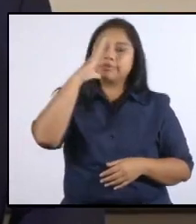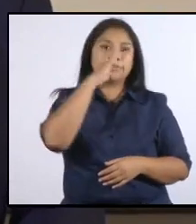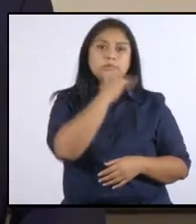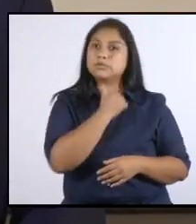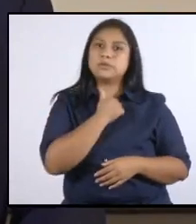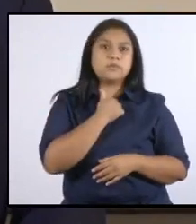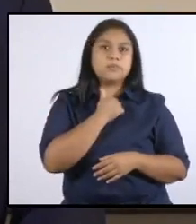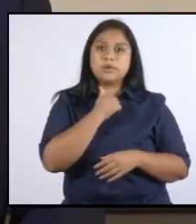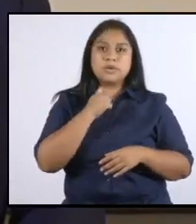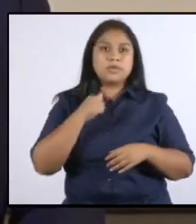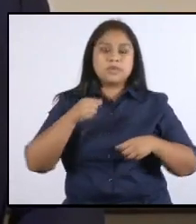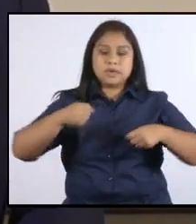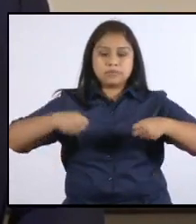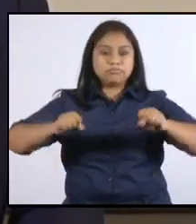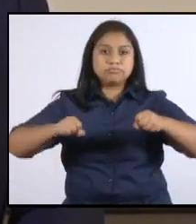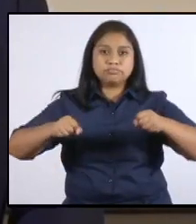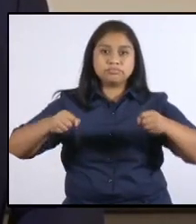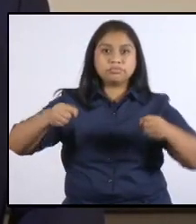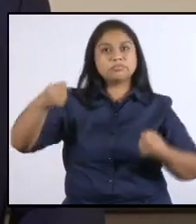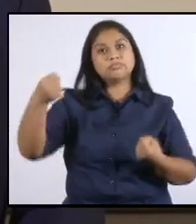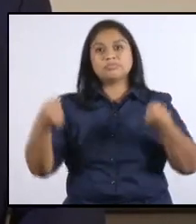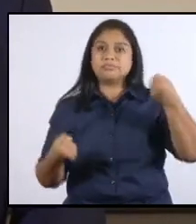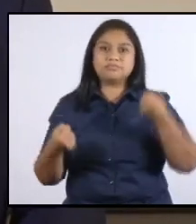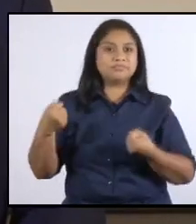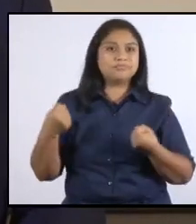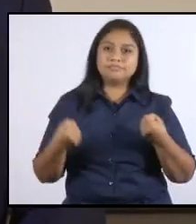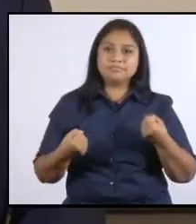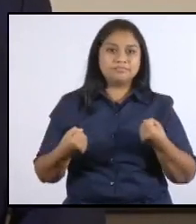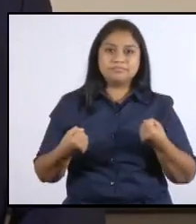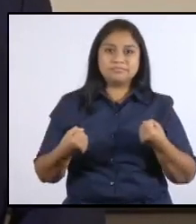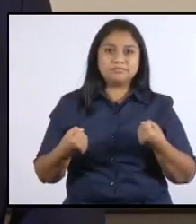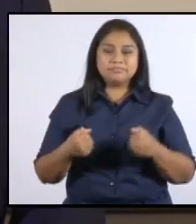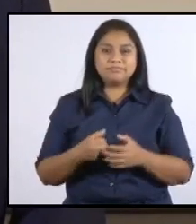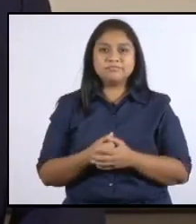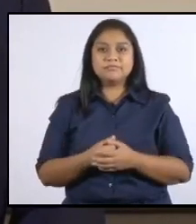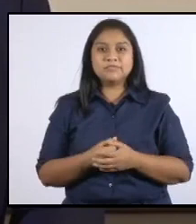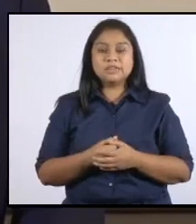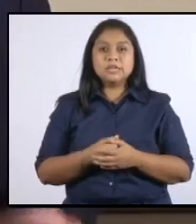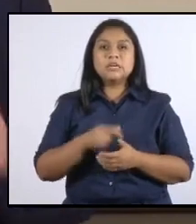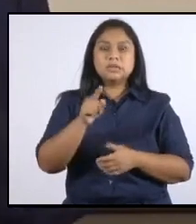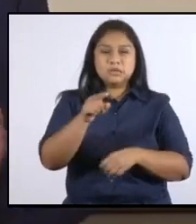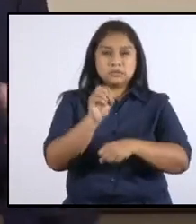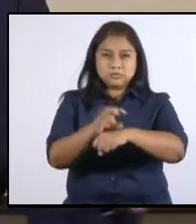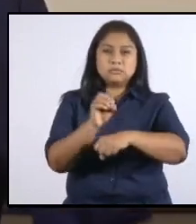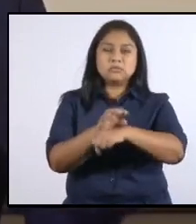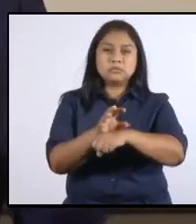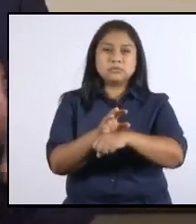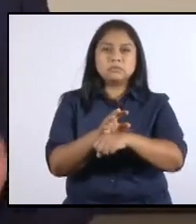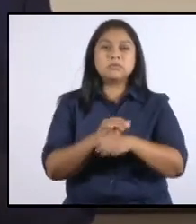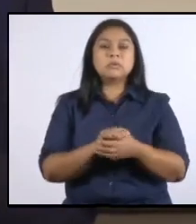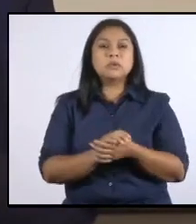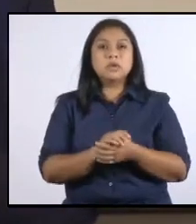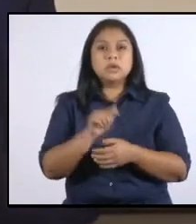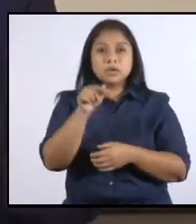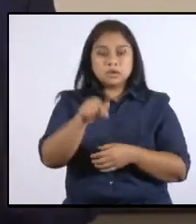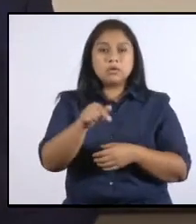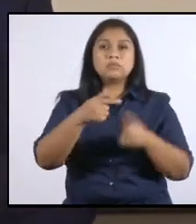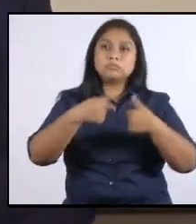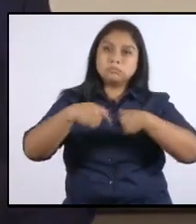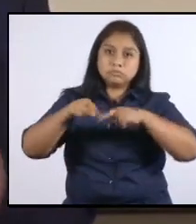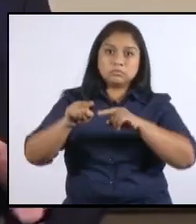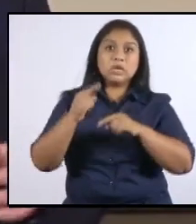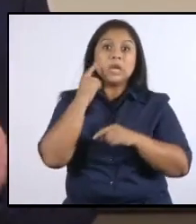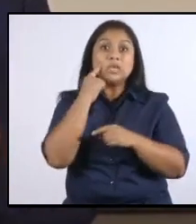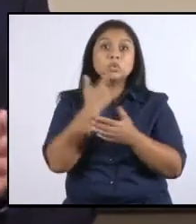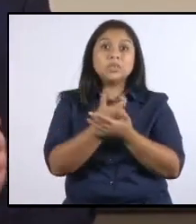la movilización en vehículos de dos o cuatro ruedas. Les aconsejo, por supuesto, que vayan a